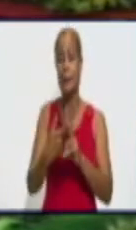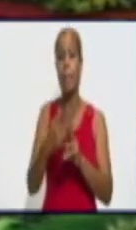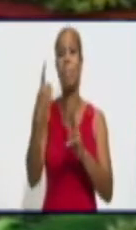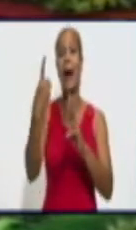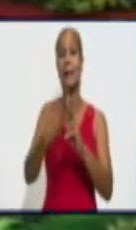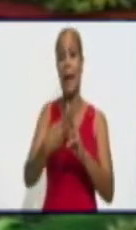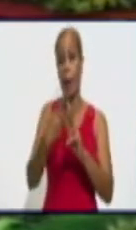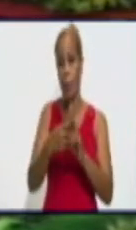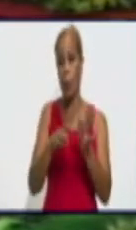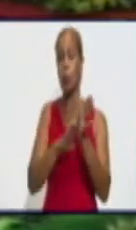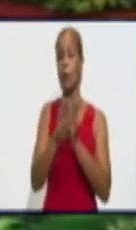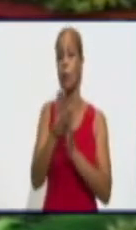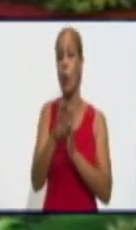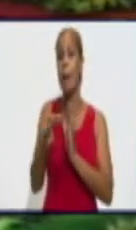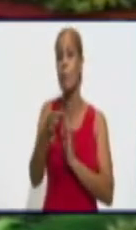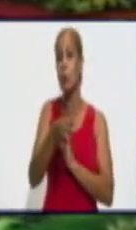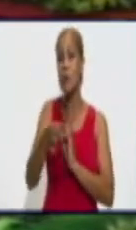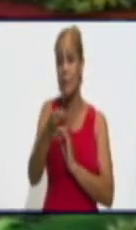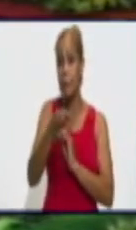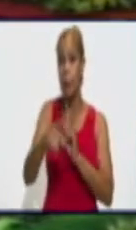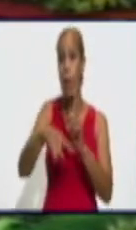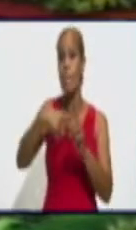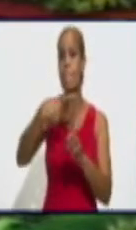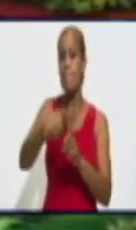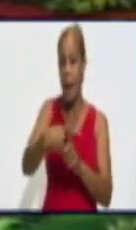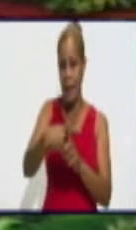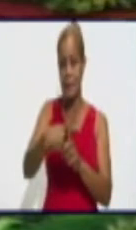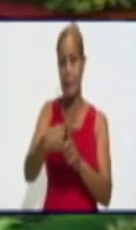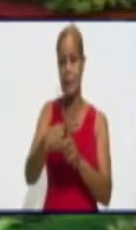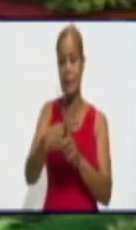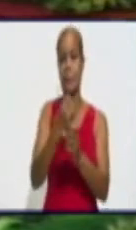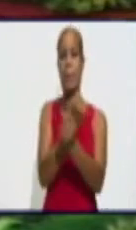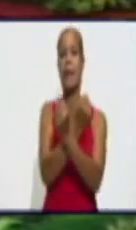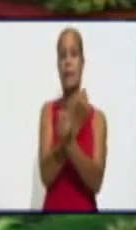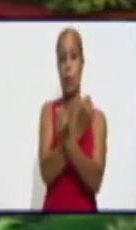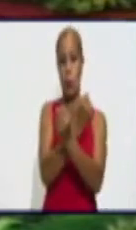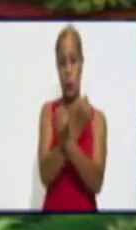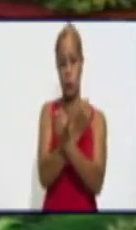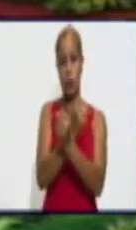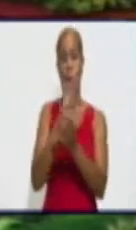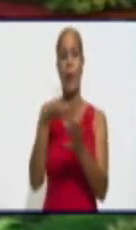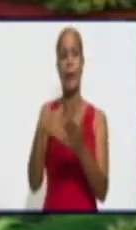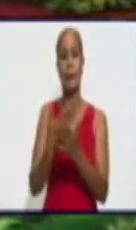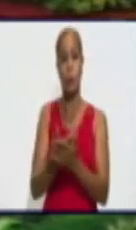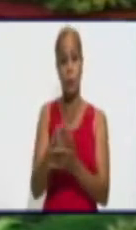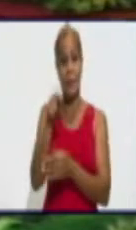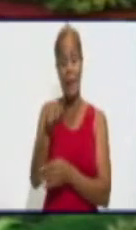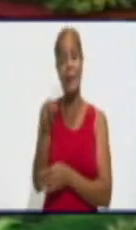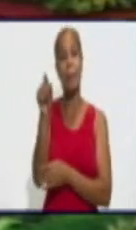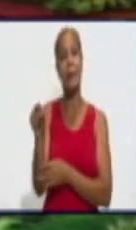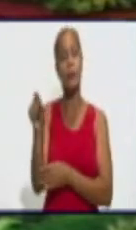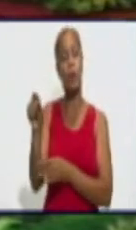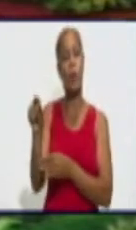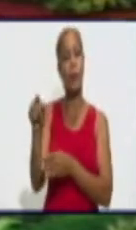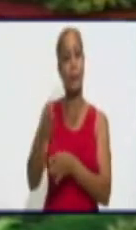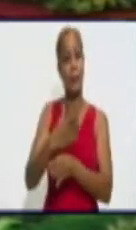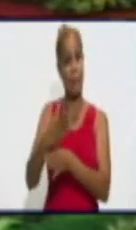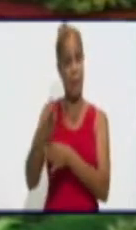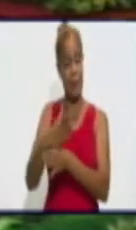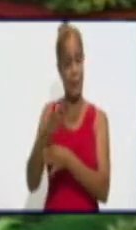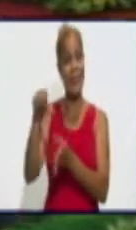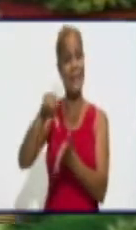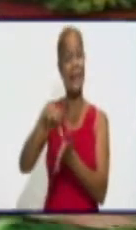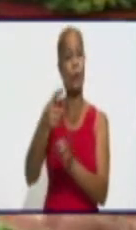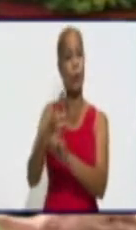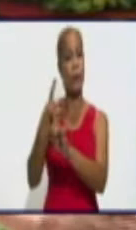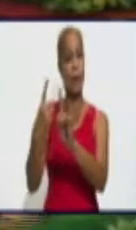-19. Esos 1.092 ingresados en los diferentes centros de aislamiento no tienen nada